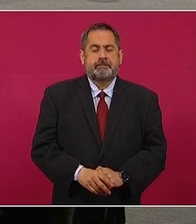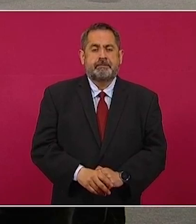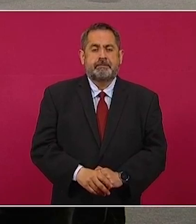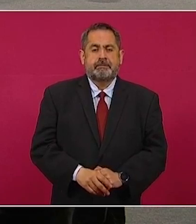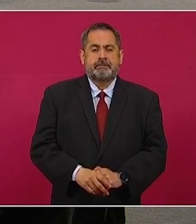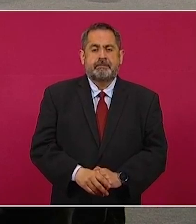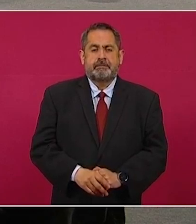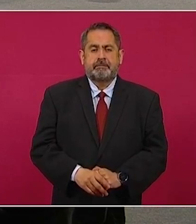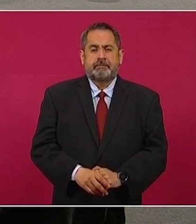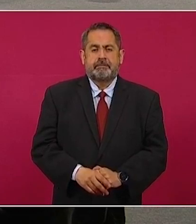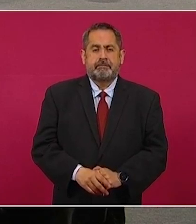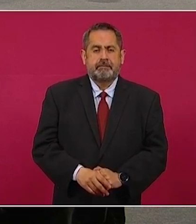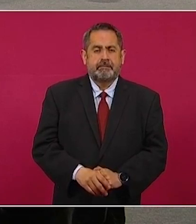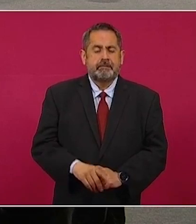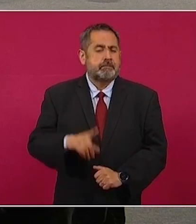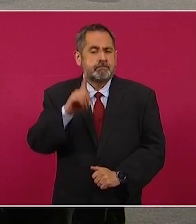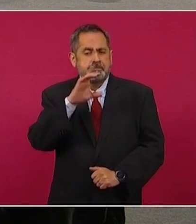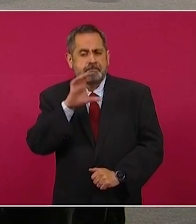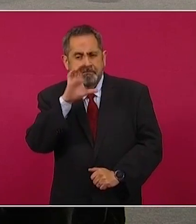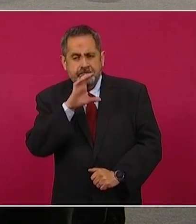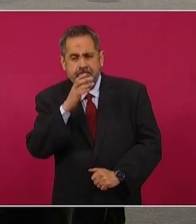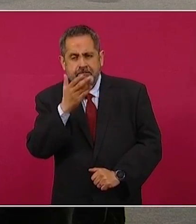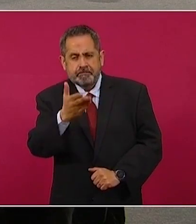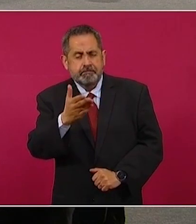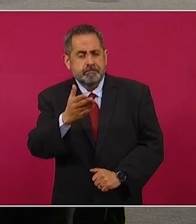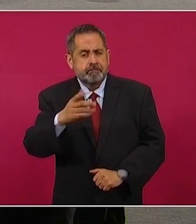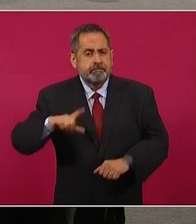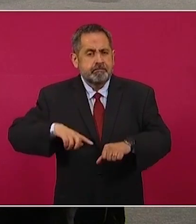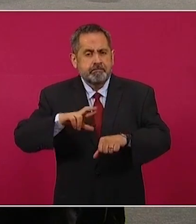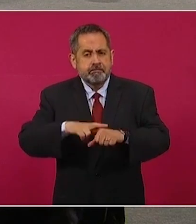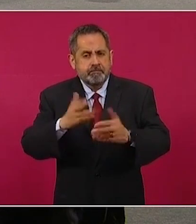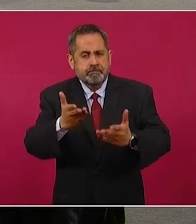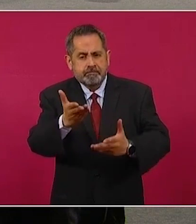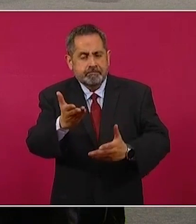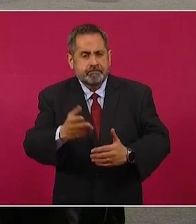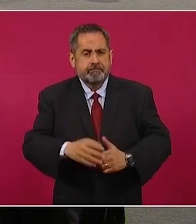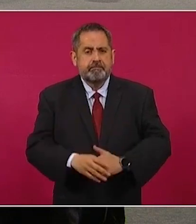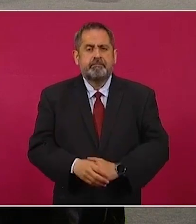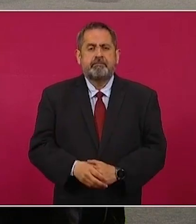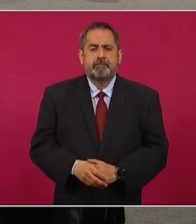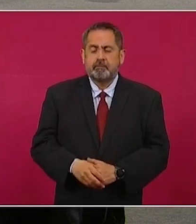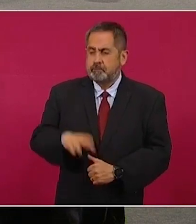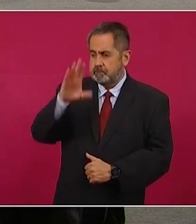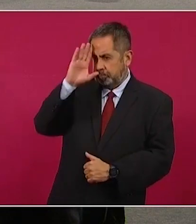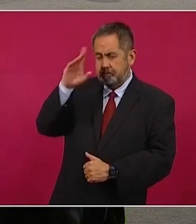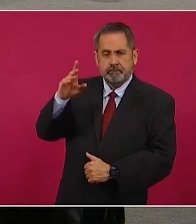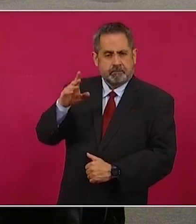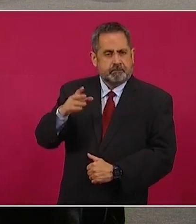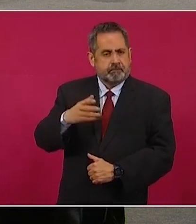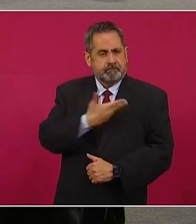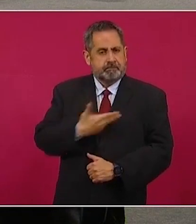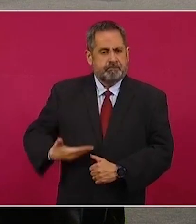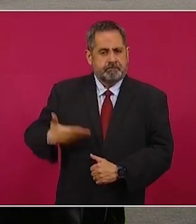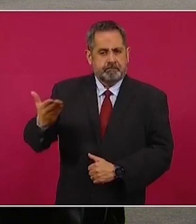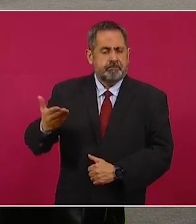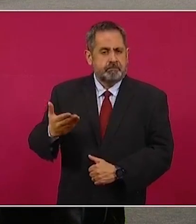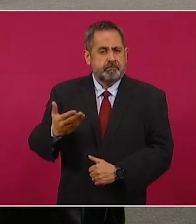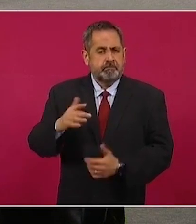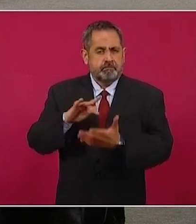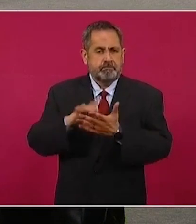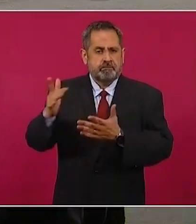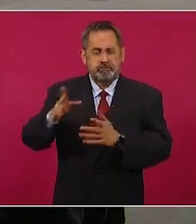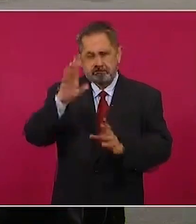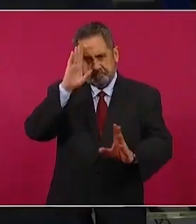Adelante, Aguascalientes, ciudadano gobernador. Hola, señor presidente, muchas gracias. Un saludo